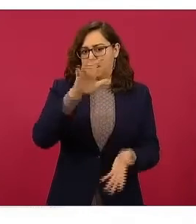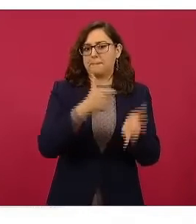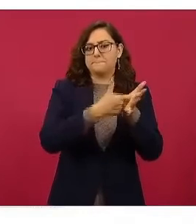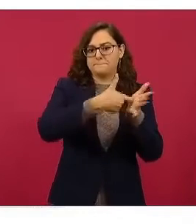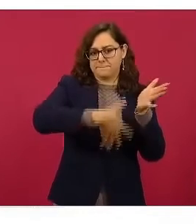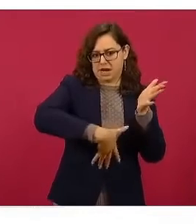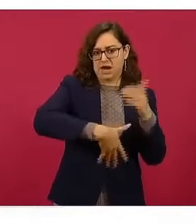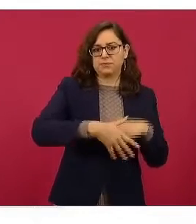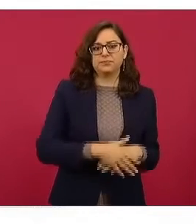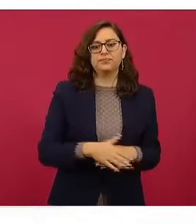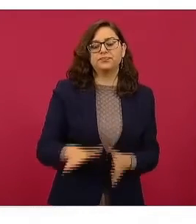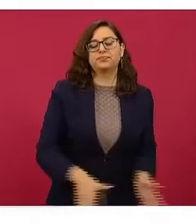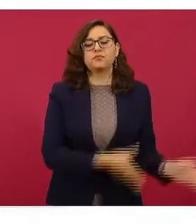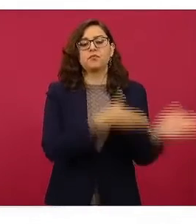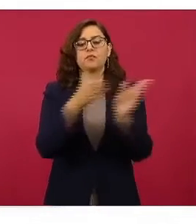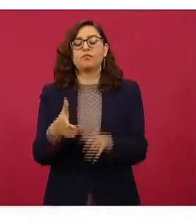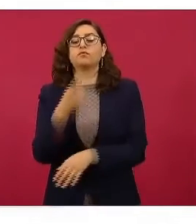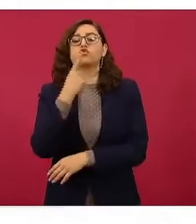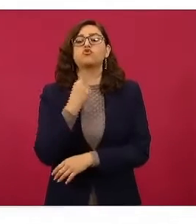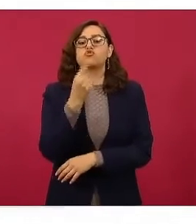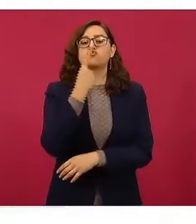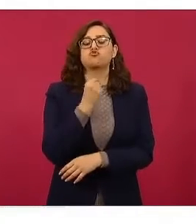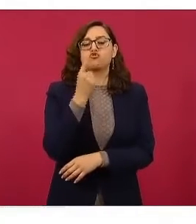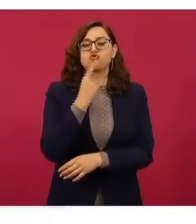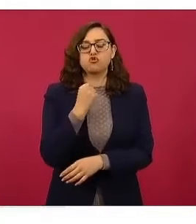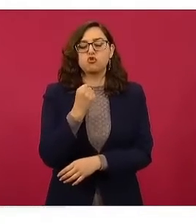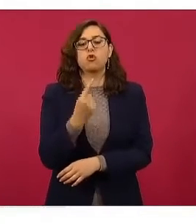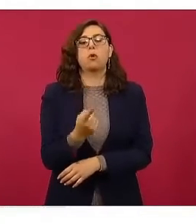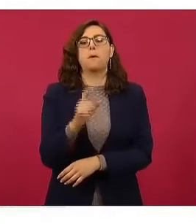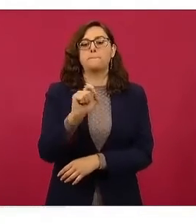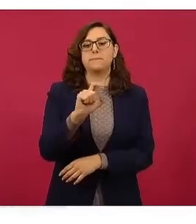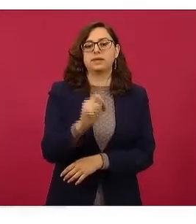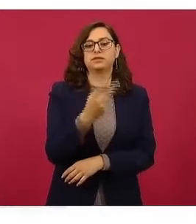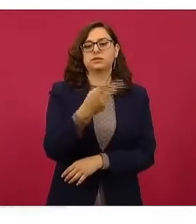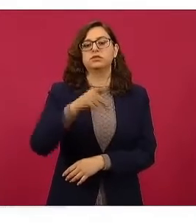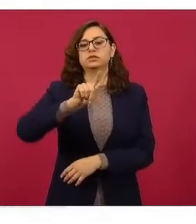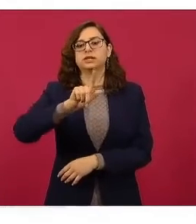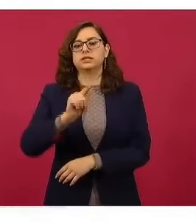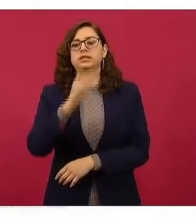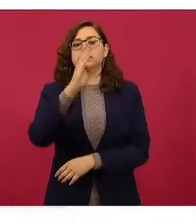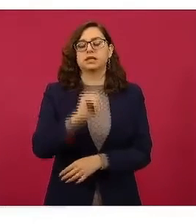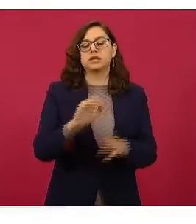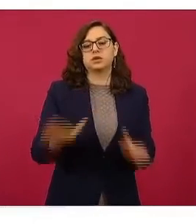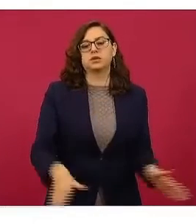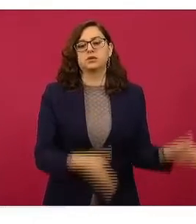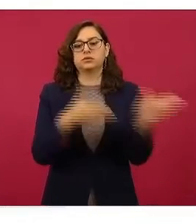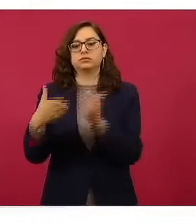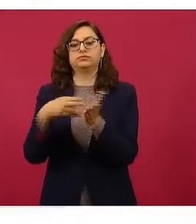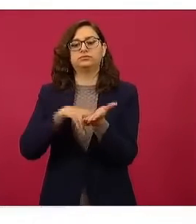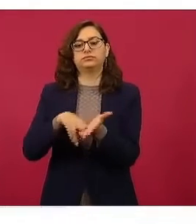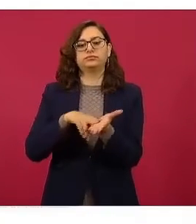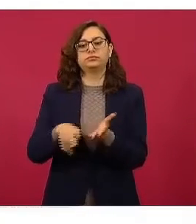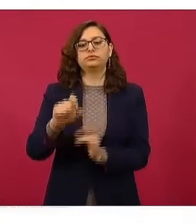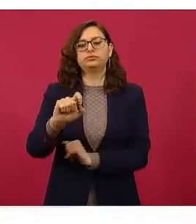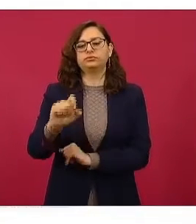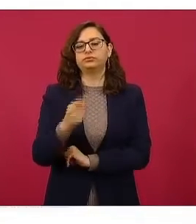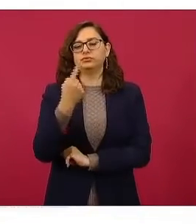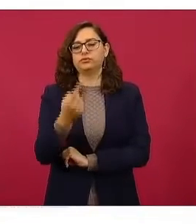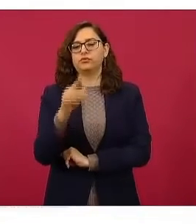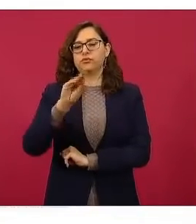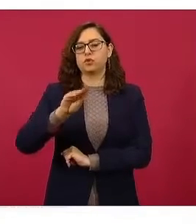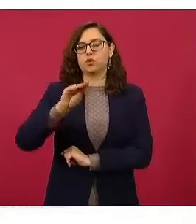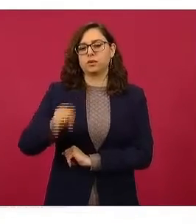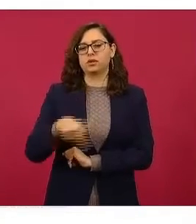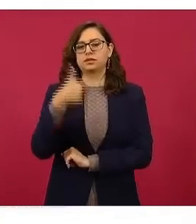.79 el promedio por litro para la Premium y 21.97 para el diésel. Con